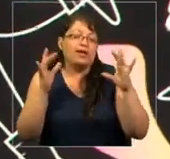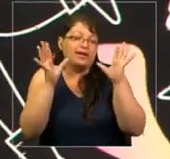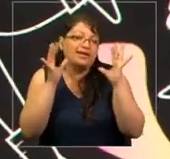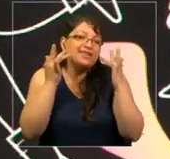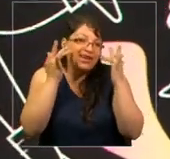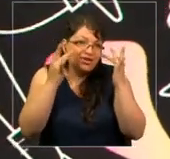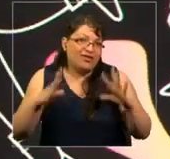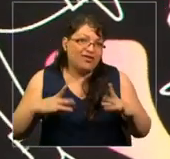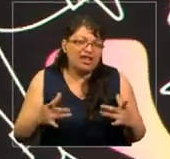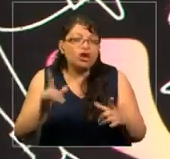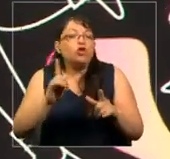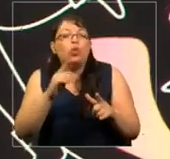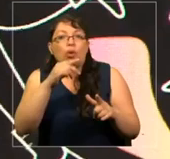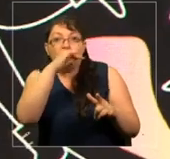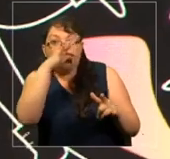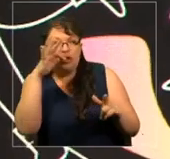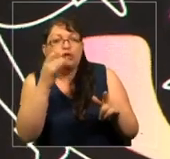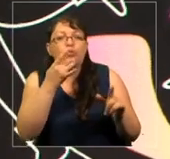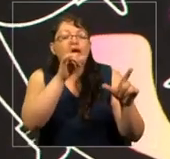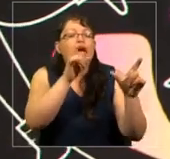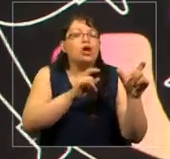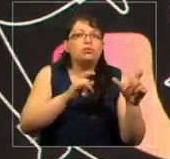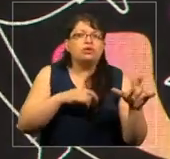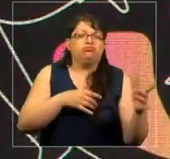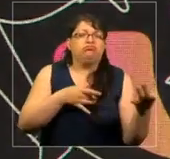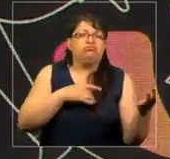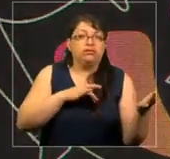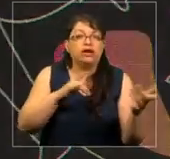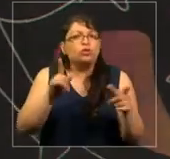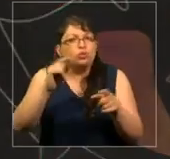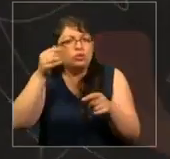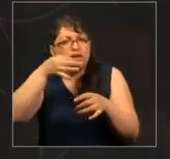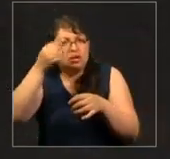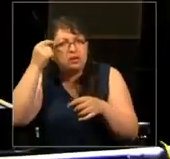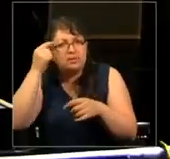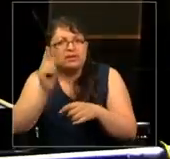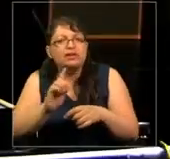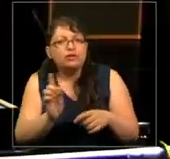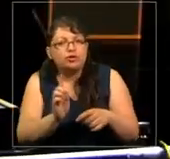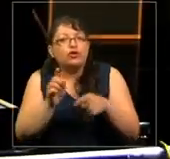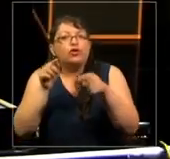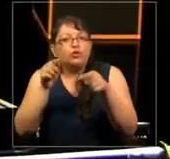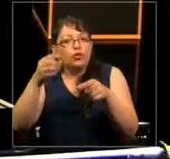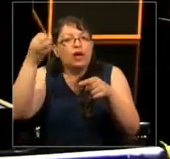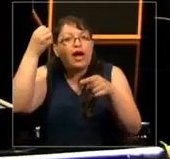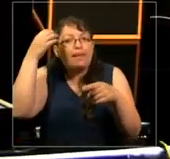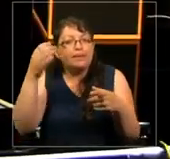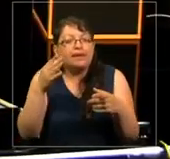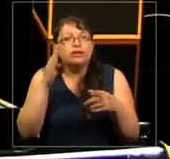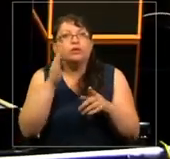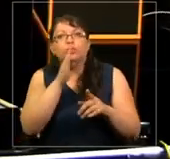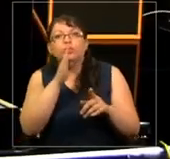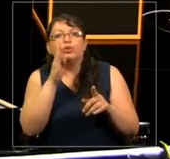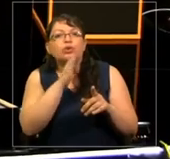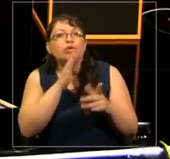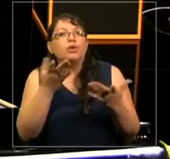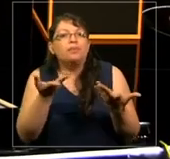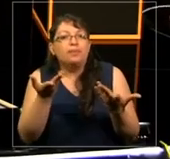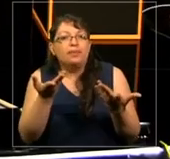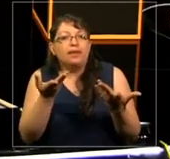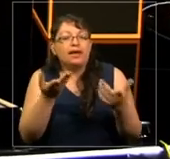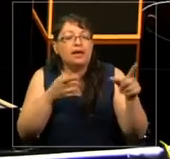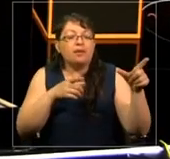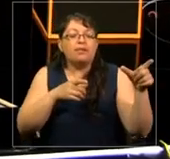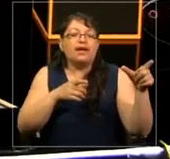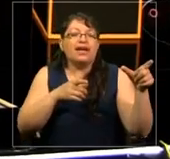seas ambiciosa para no intimidar a un hombre, no digas lo que piensas, y aprende a simular para proteger el ego